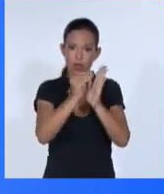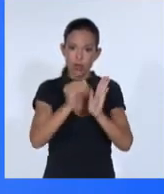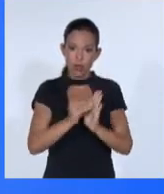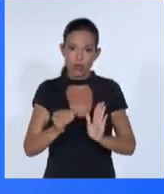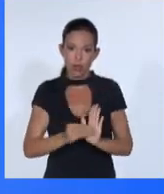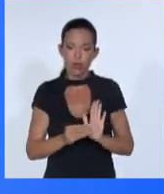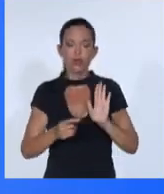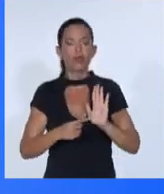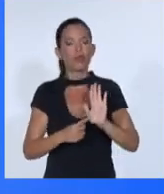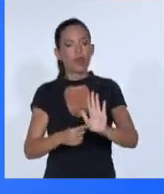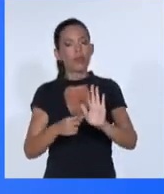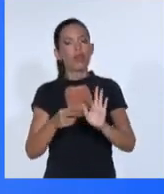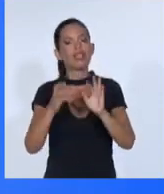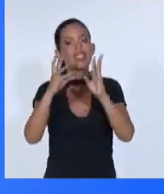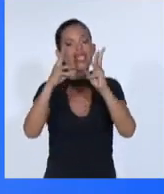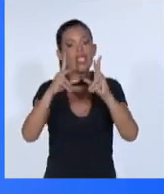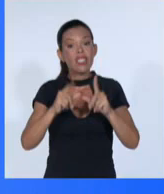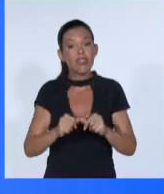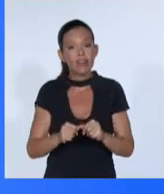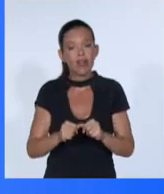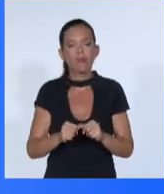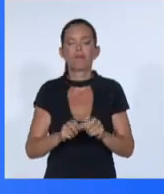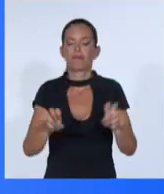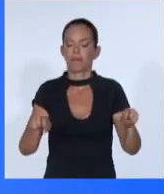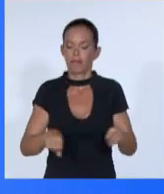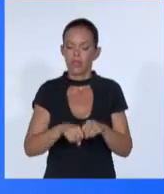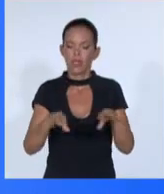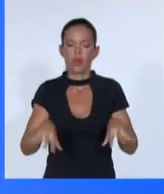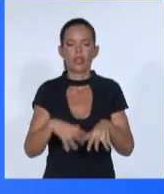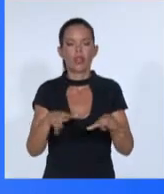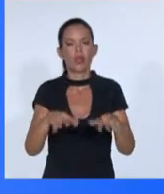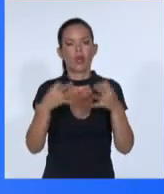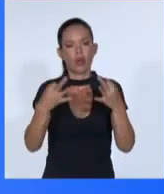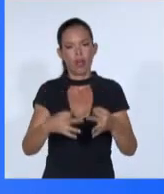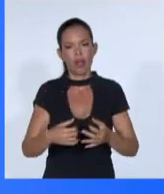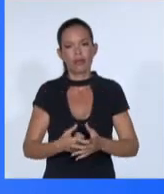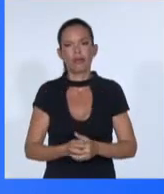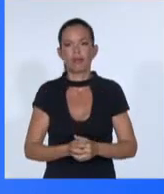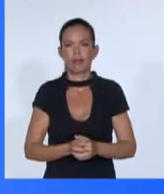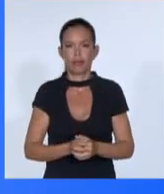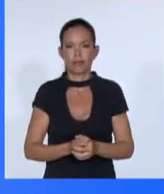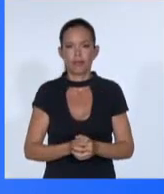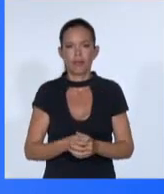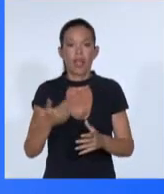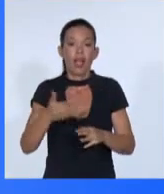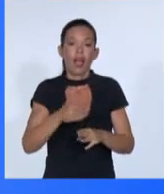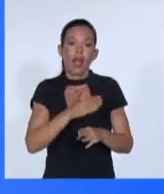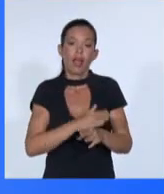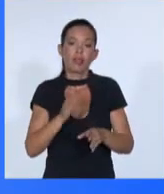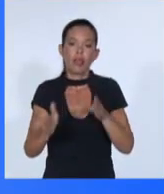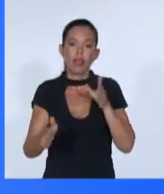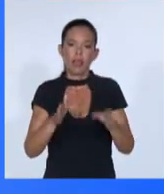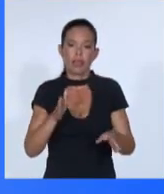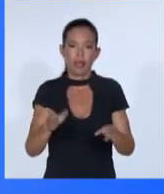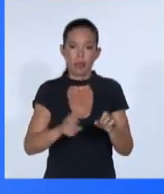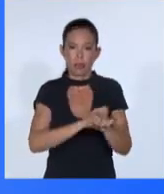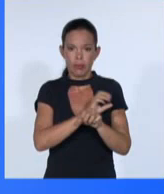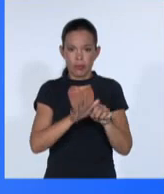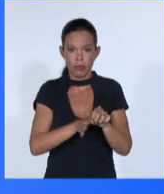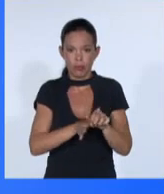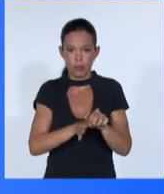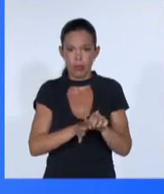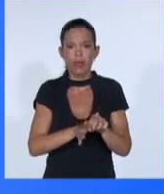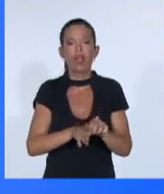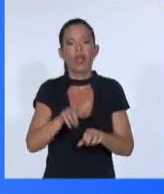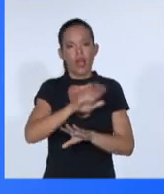realidad bastante sombría. Incluso antes de la pandemia de la COVID-19, el mundo ya